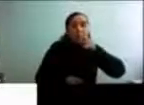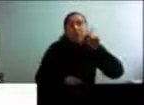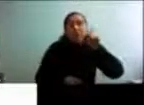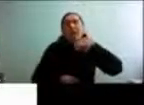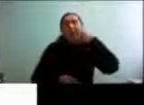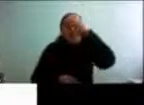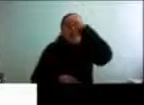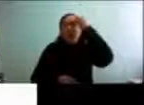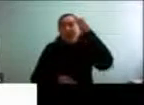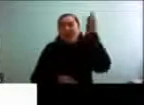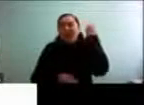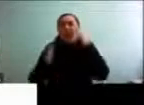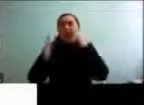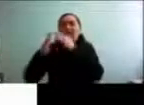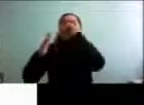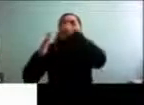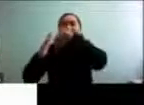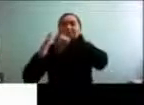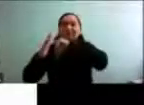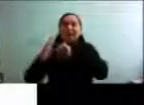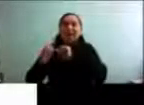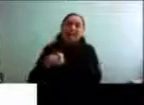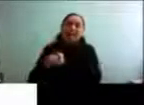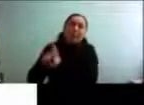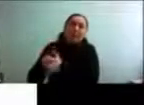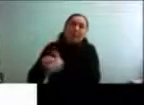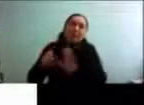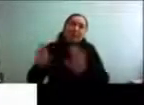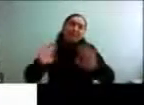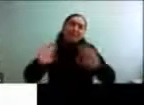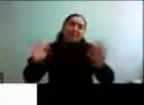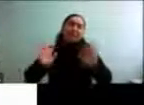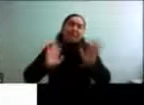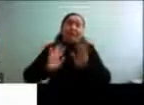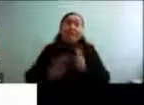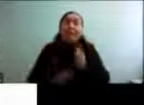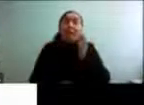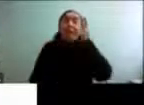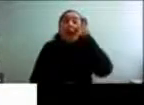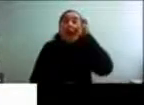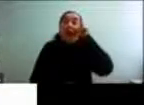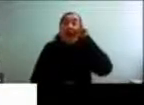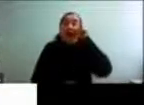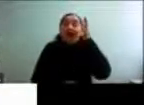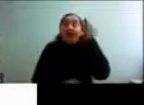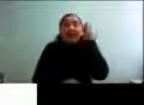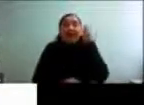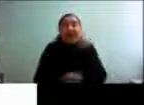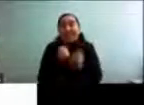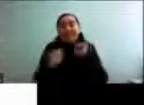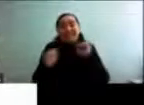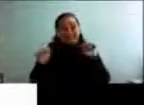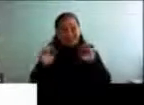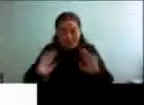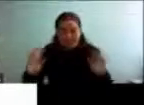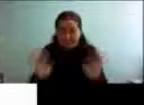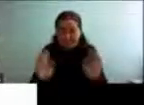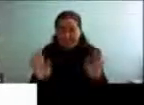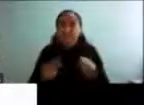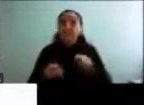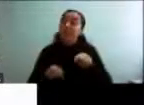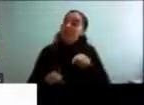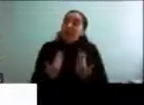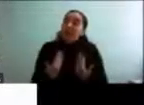acordamos de todo eso, pues nos vamos a poner nostálgicos todos y no se trata de eso, sino que también